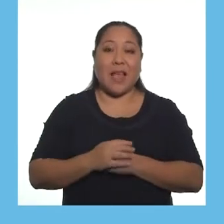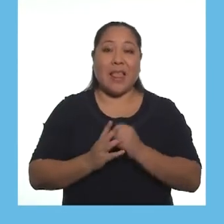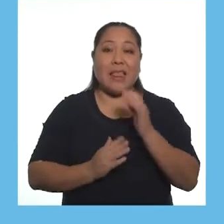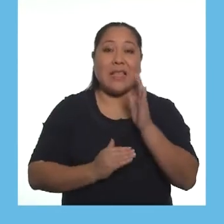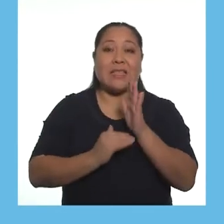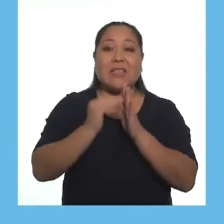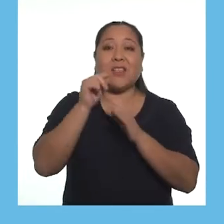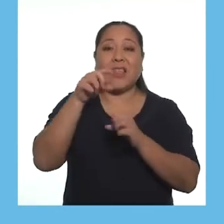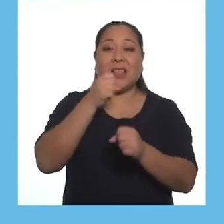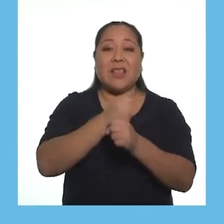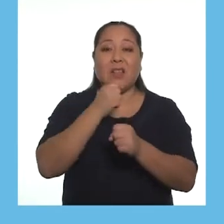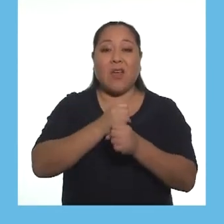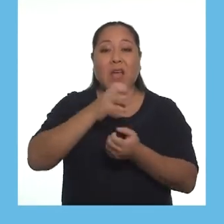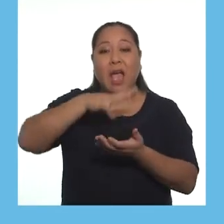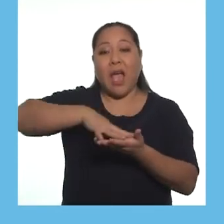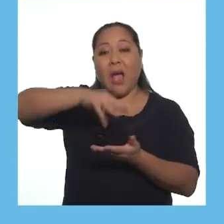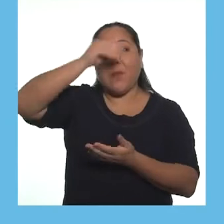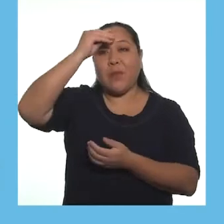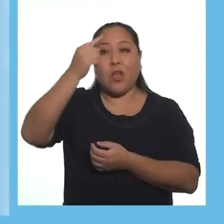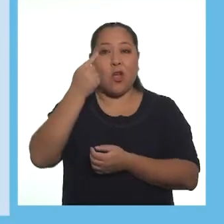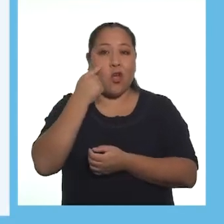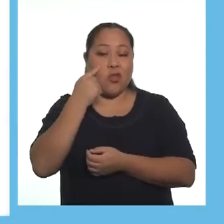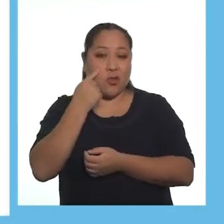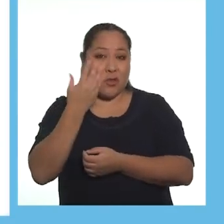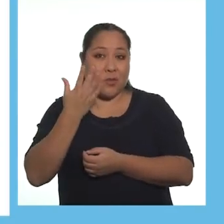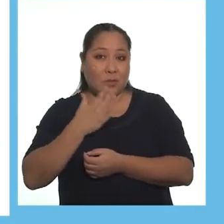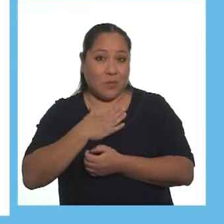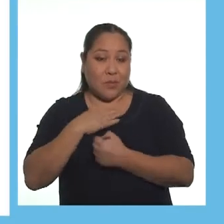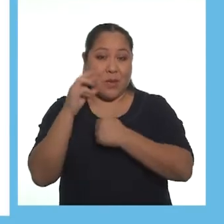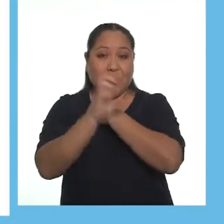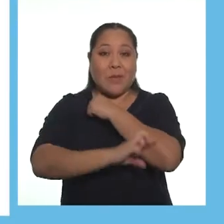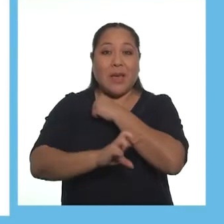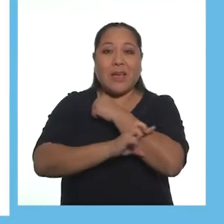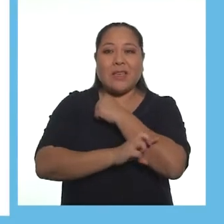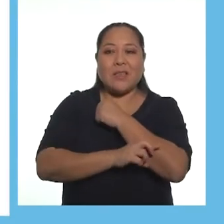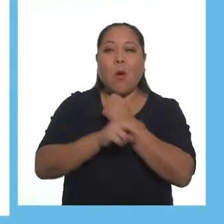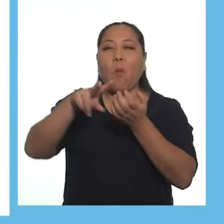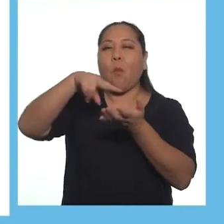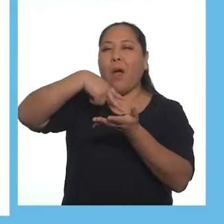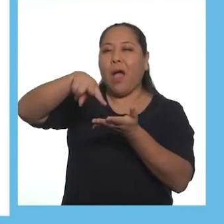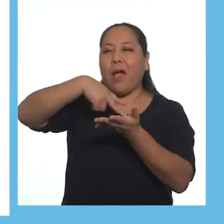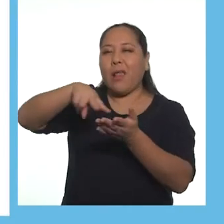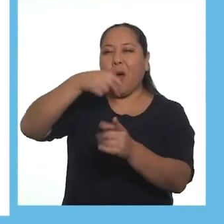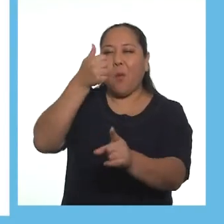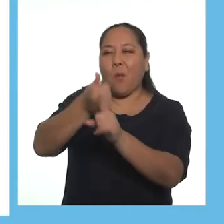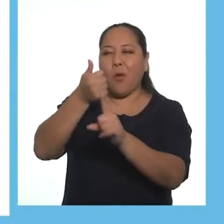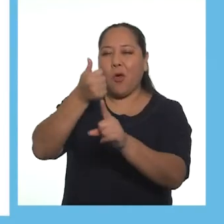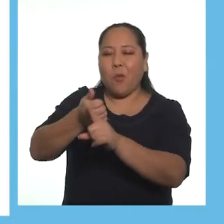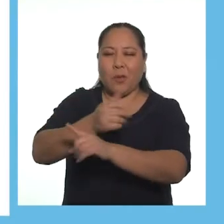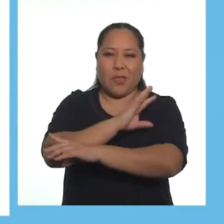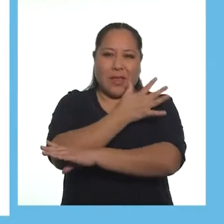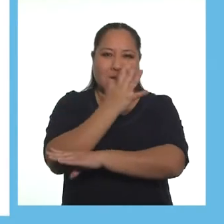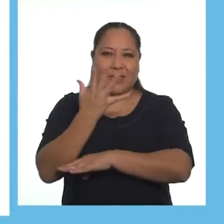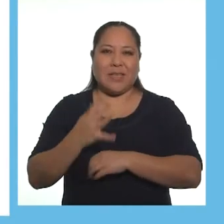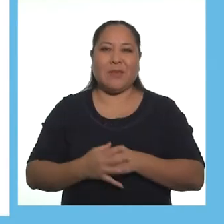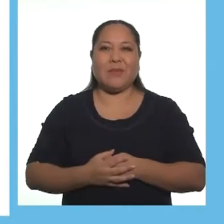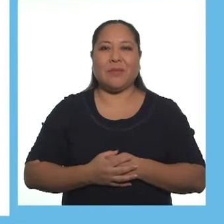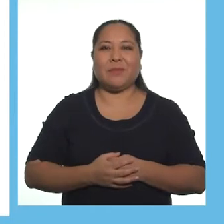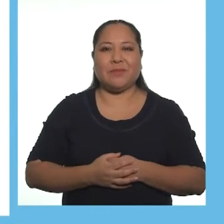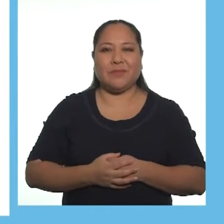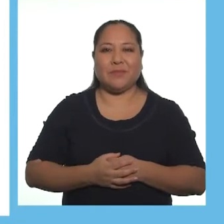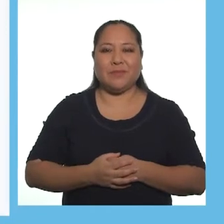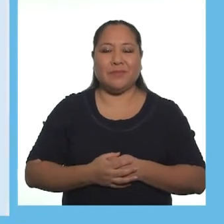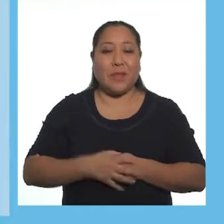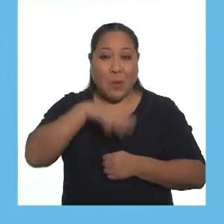y con el desarrollo de la actividad aprendo a conocer mi país bailando una danza típica de la